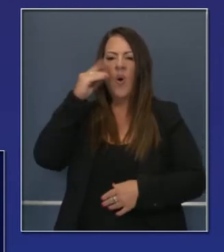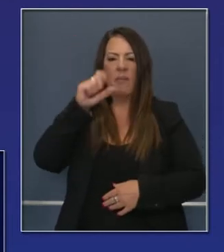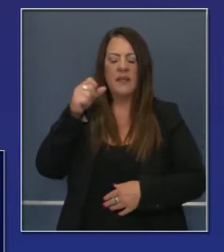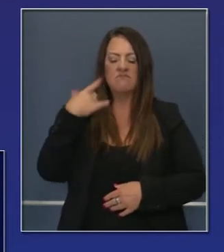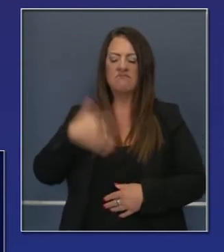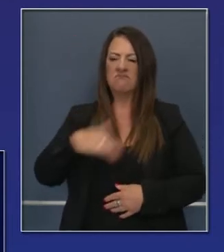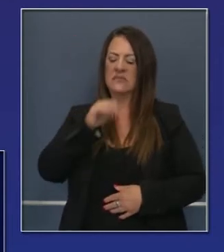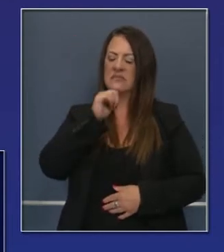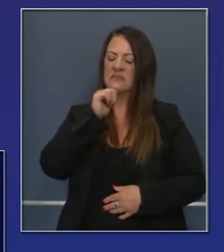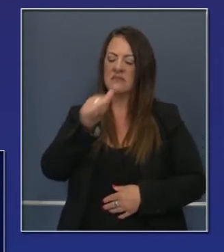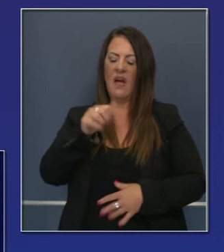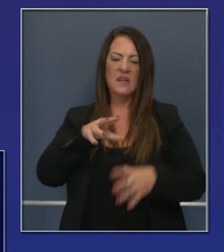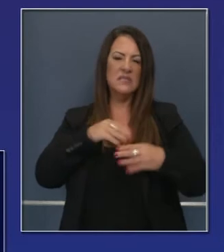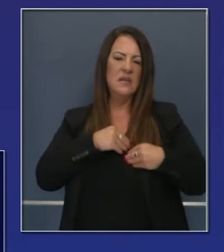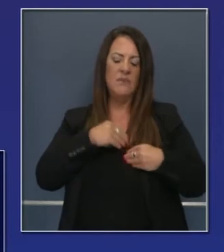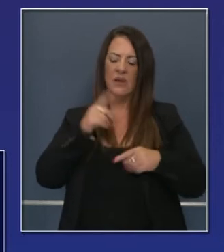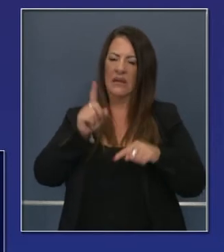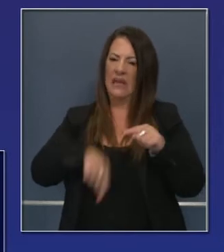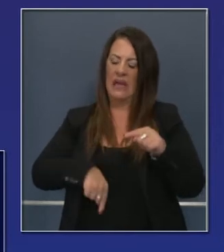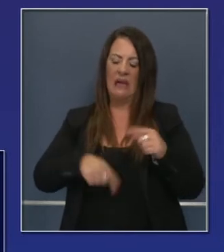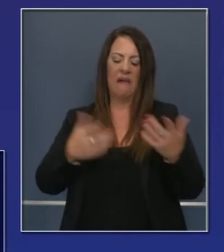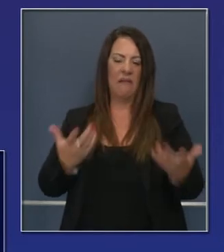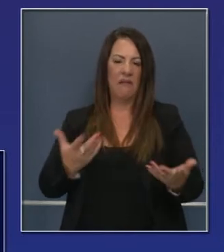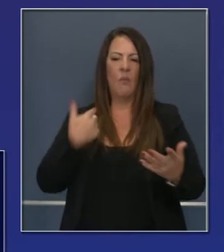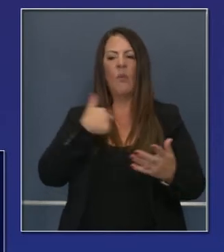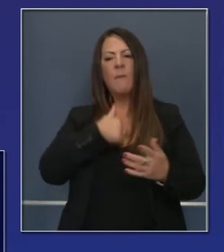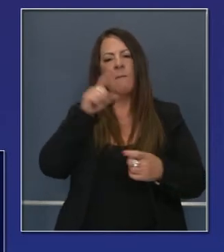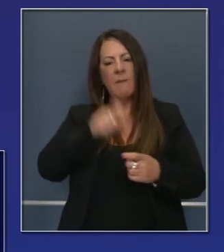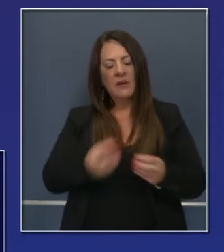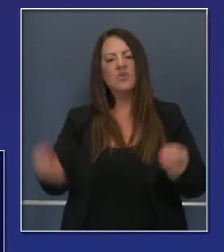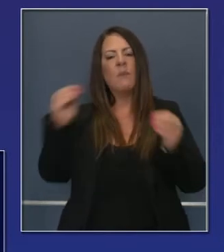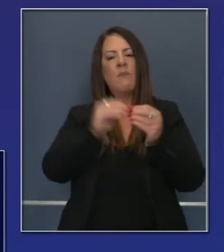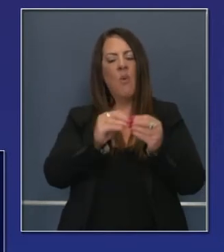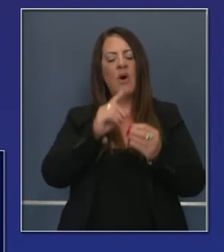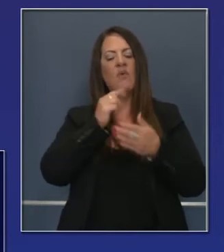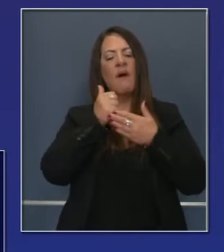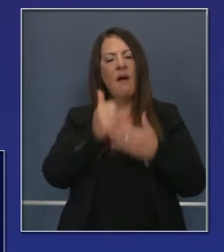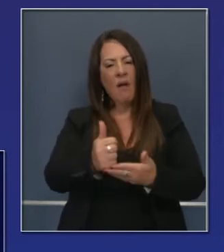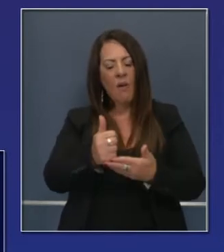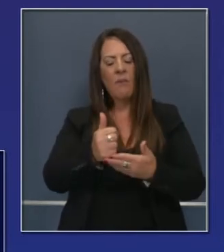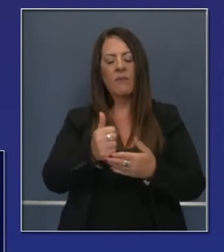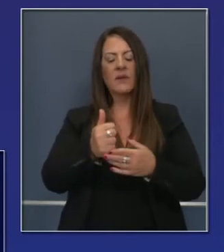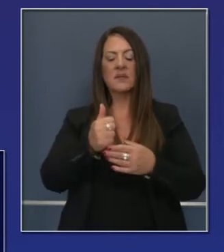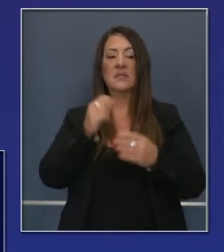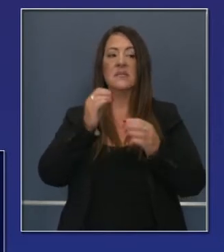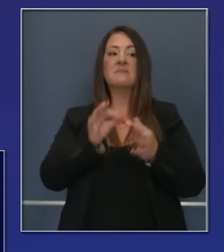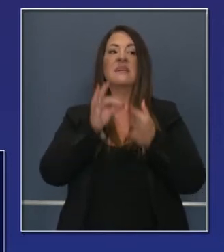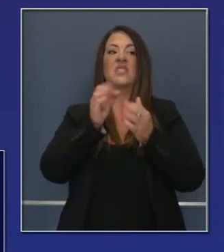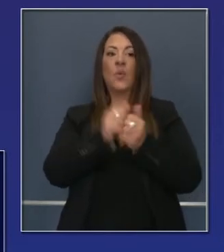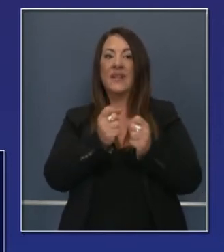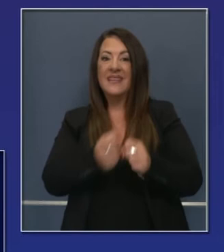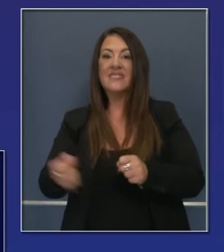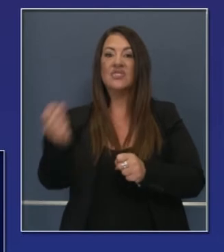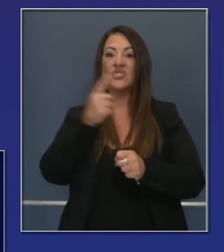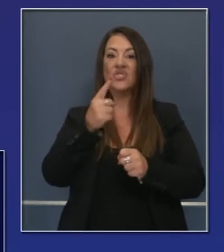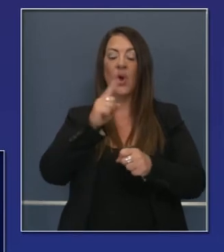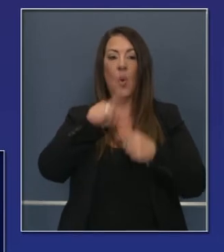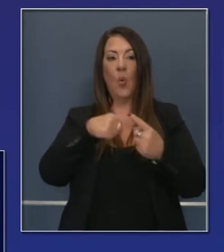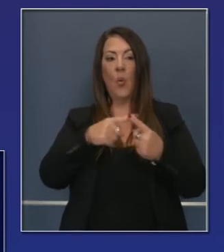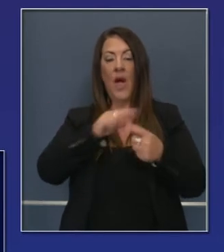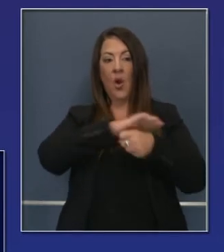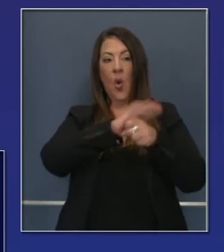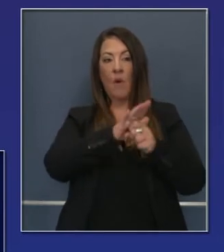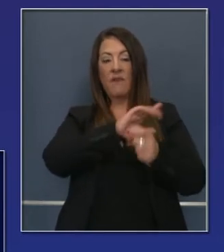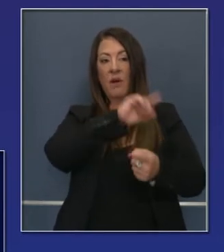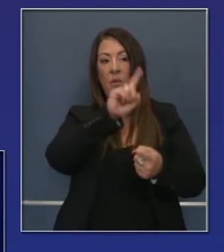inaceptables y vamos a tener que hacer mucho más significativamente en el próximo año. Ahora que estamos tratando de salir